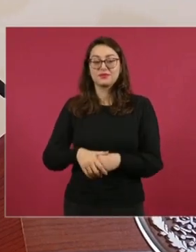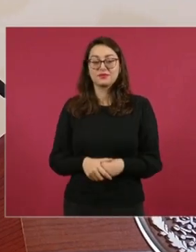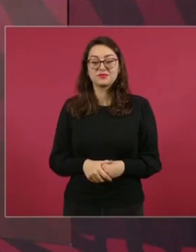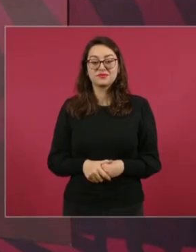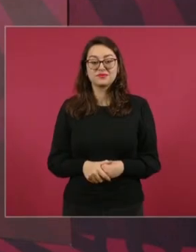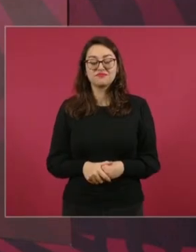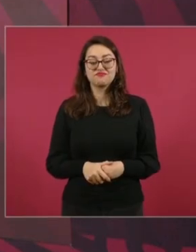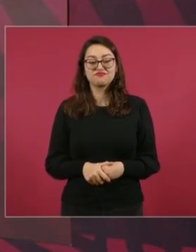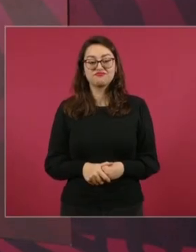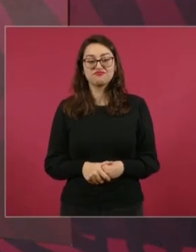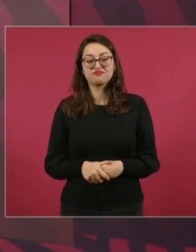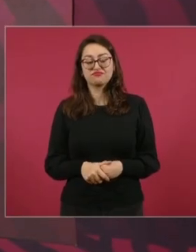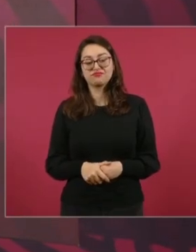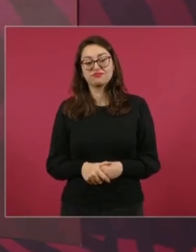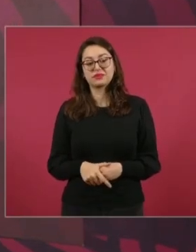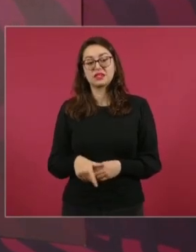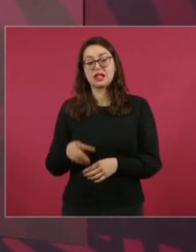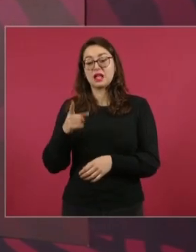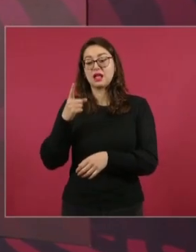última noche de Cuauhtémoc?